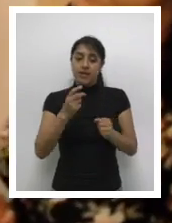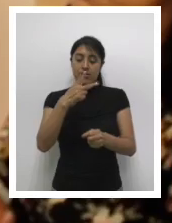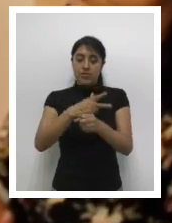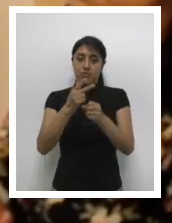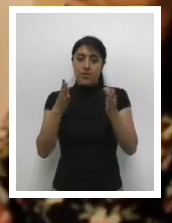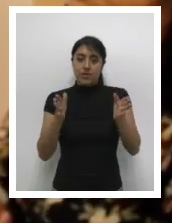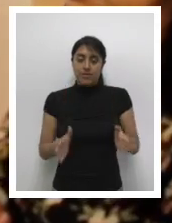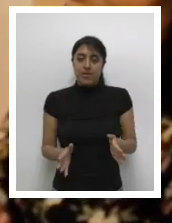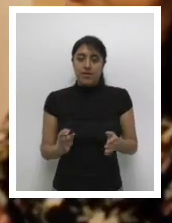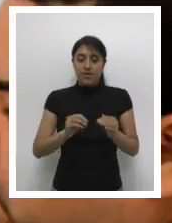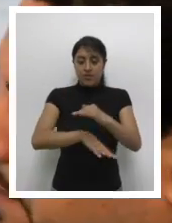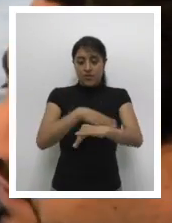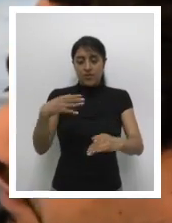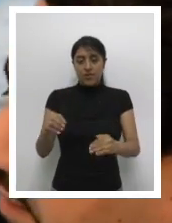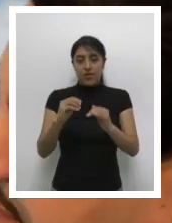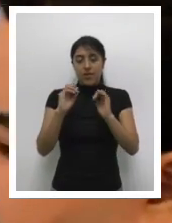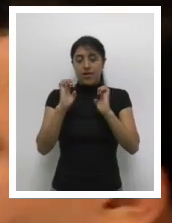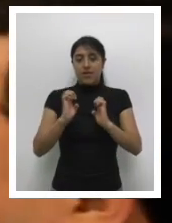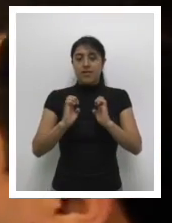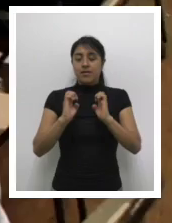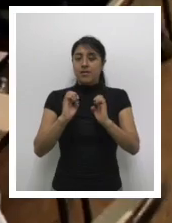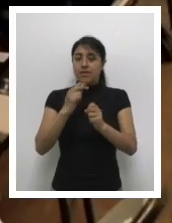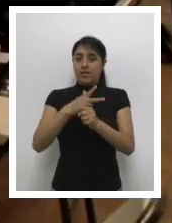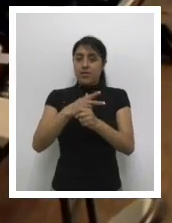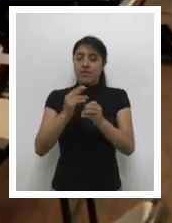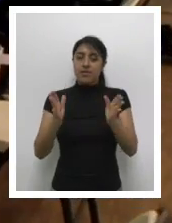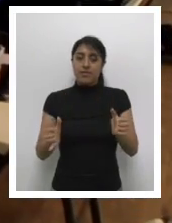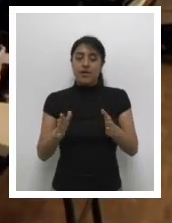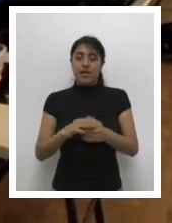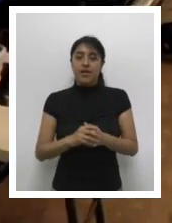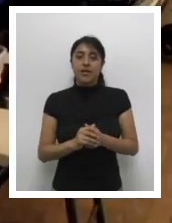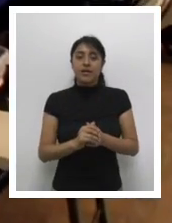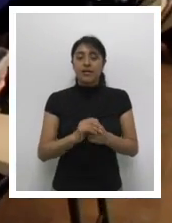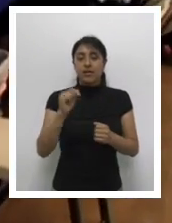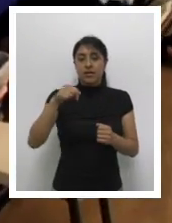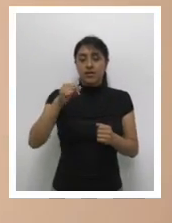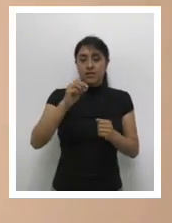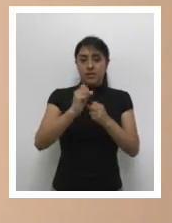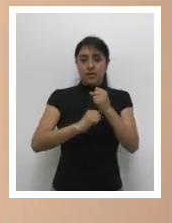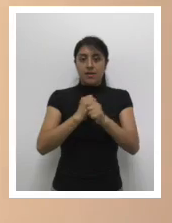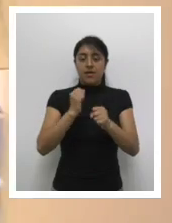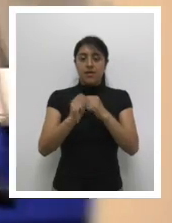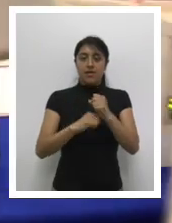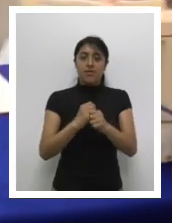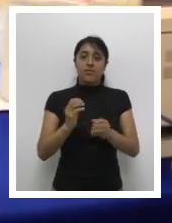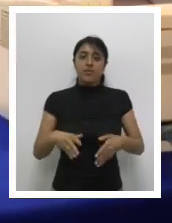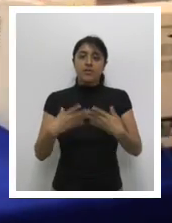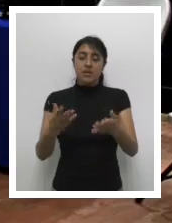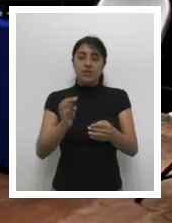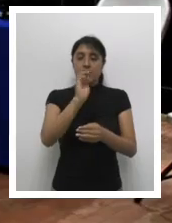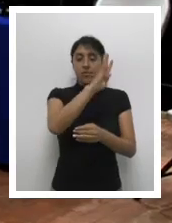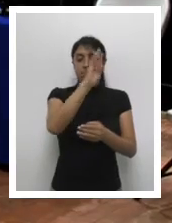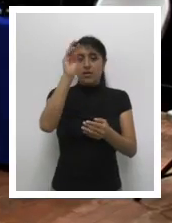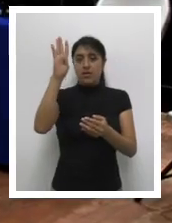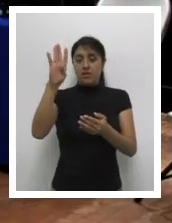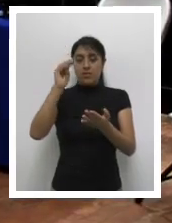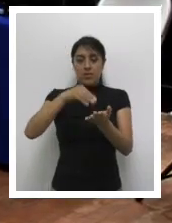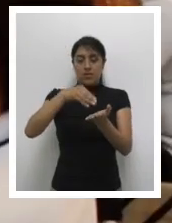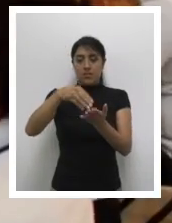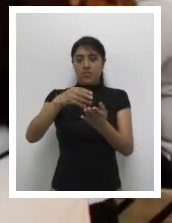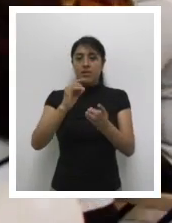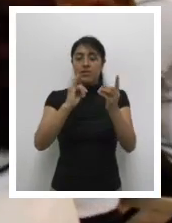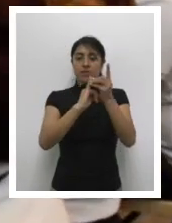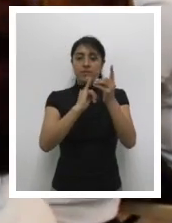fronteras. Solo en este año se han atendido 44.244 solicitudes de DPI. Sin embargo, nuestros